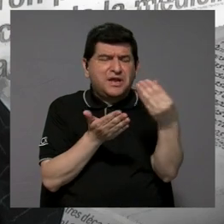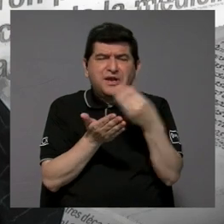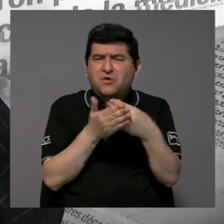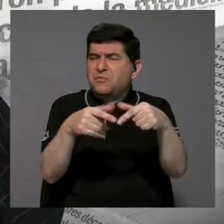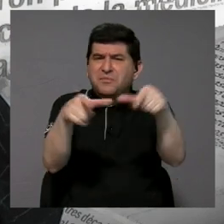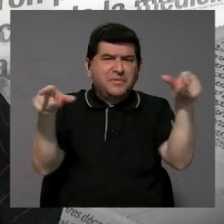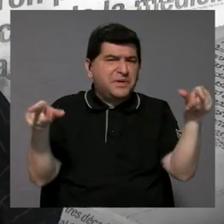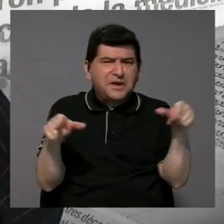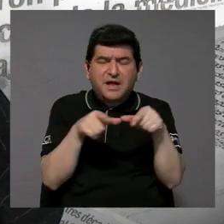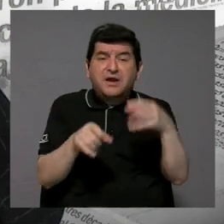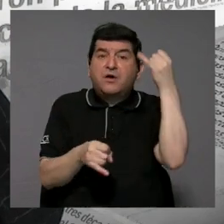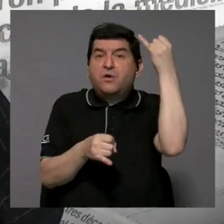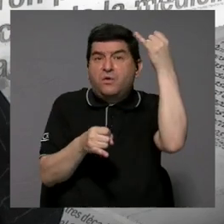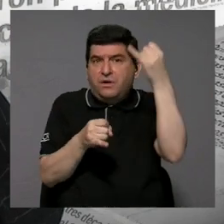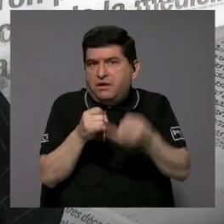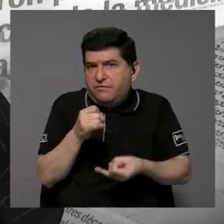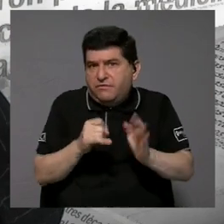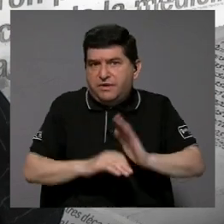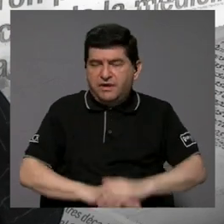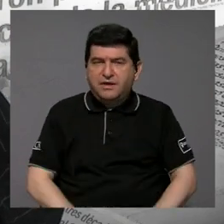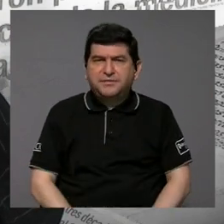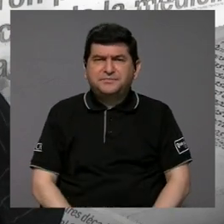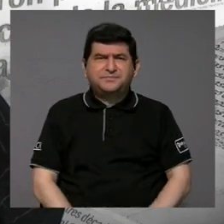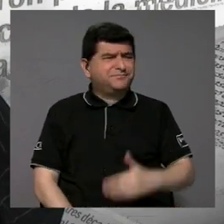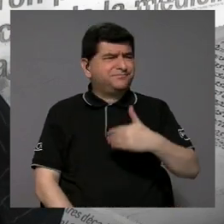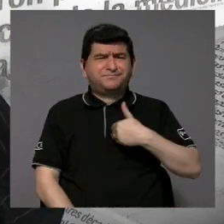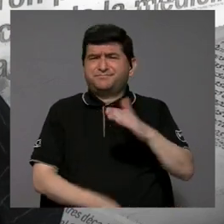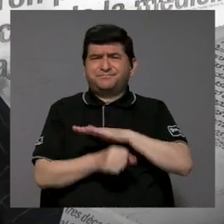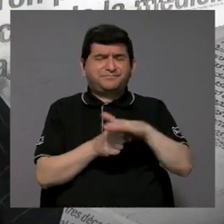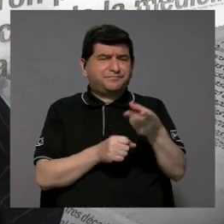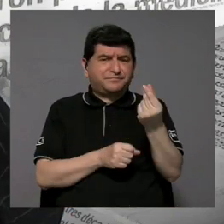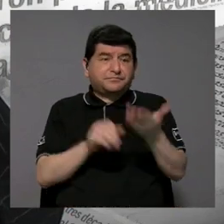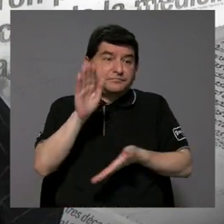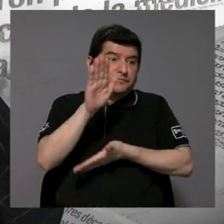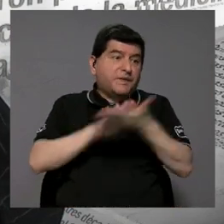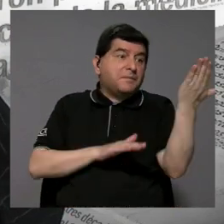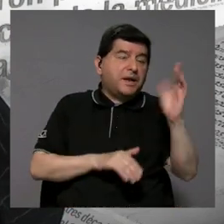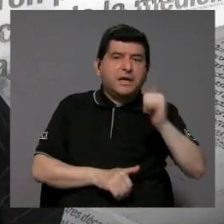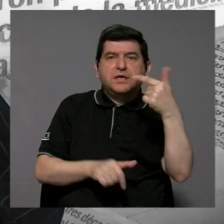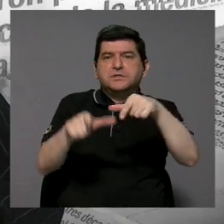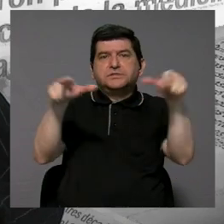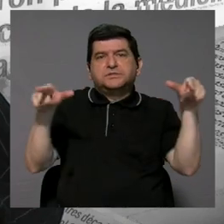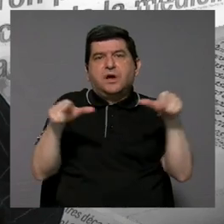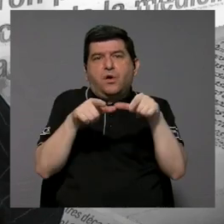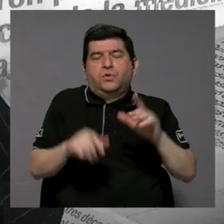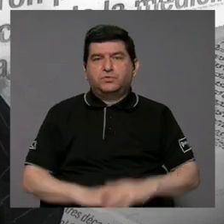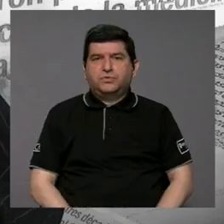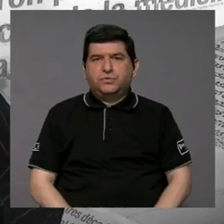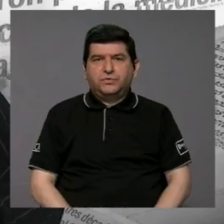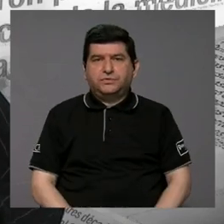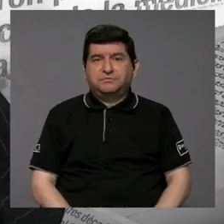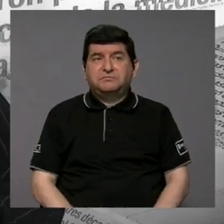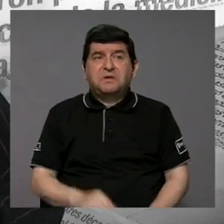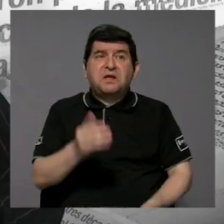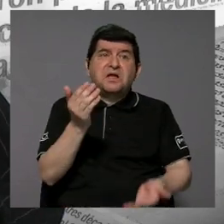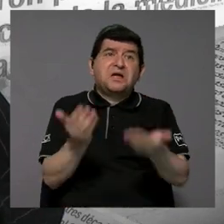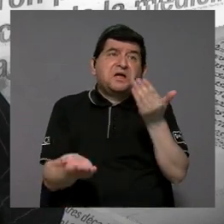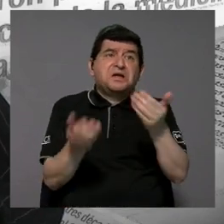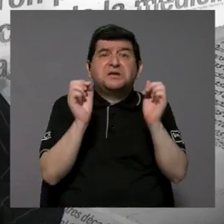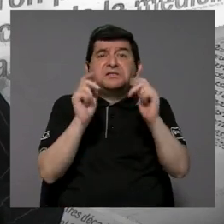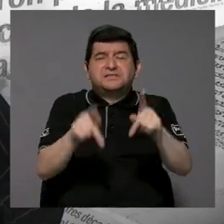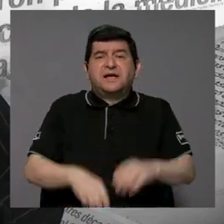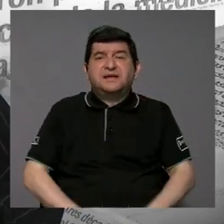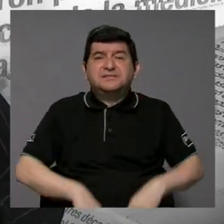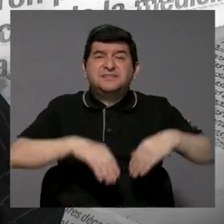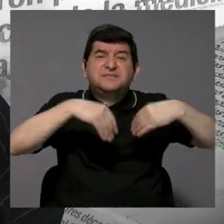tierras o al final no tienen suficiente dinero para irse a otro lugar y lo único que tal vez les quedaría es